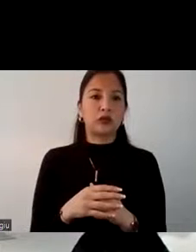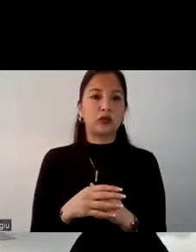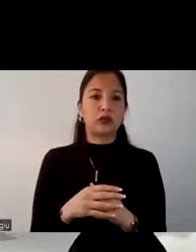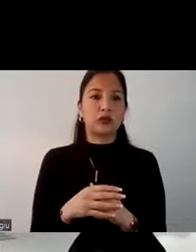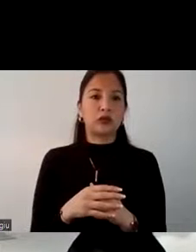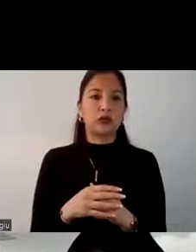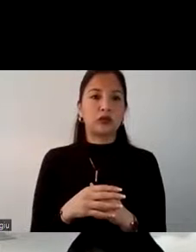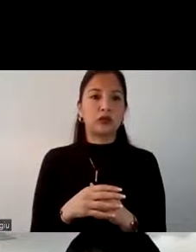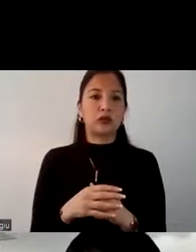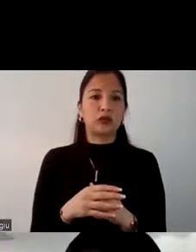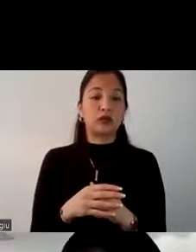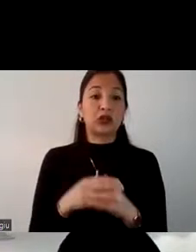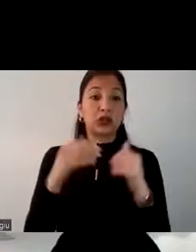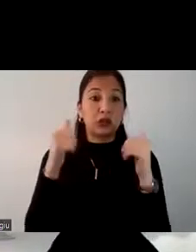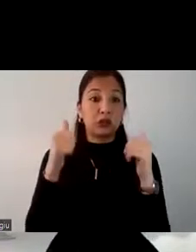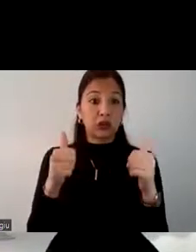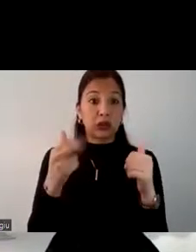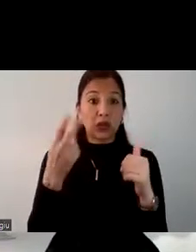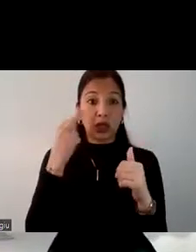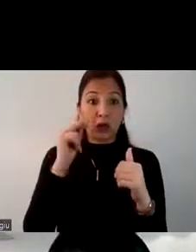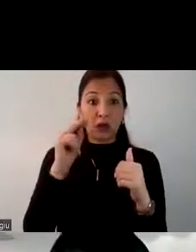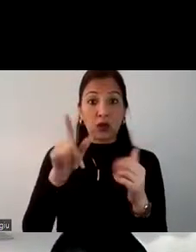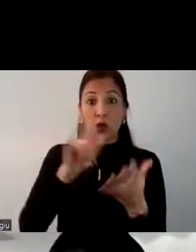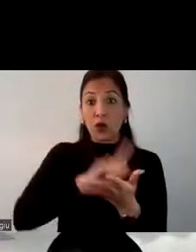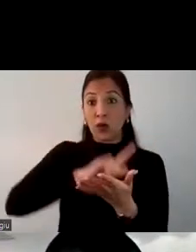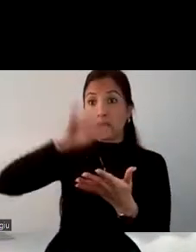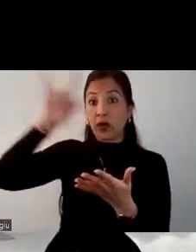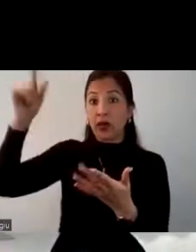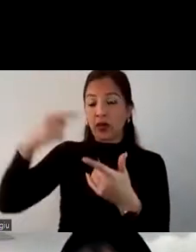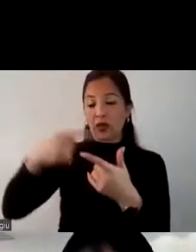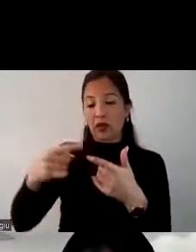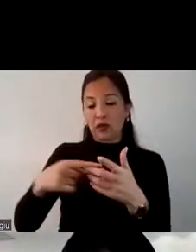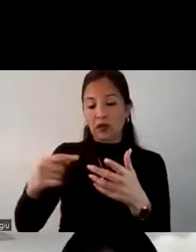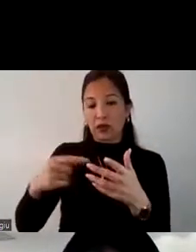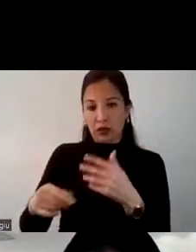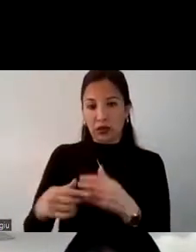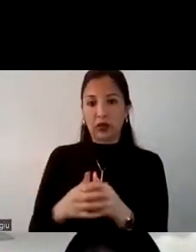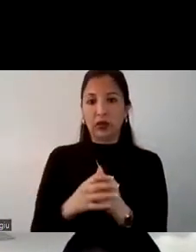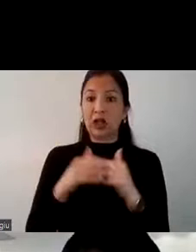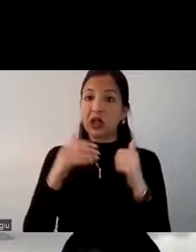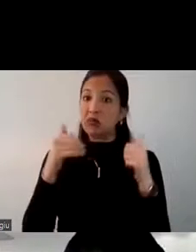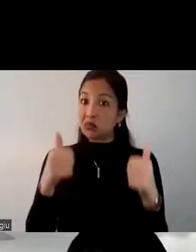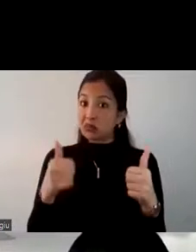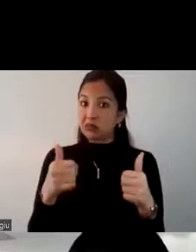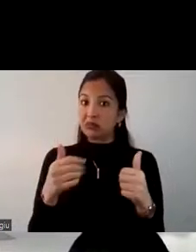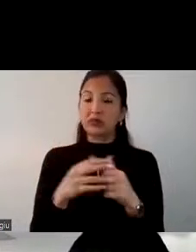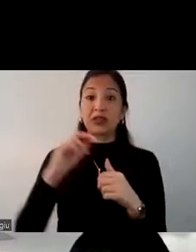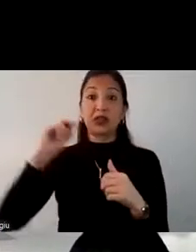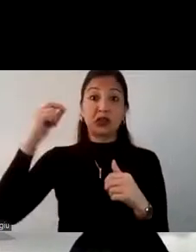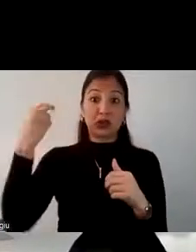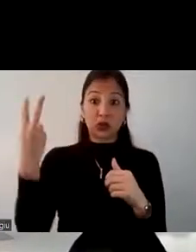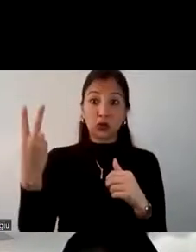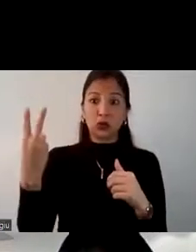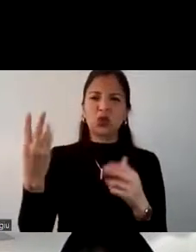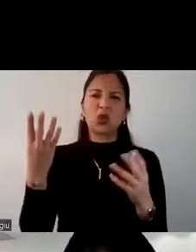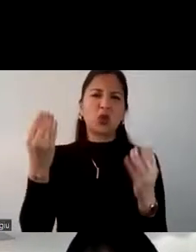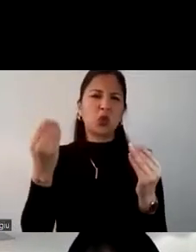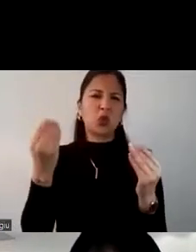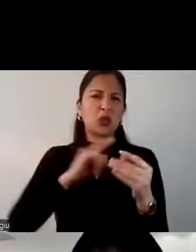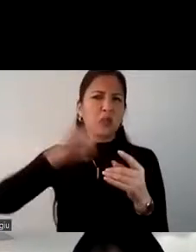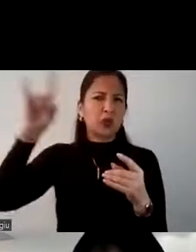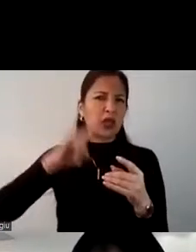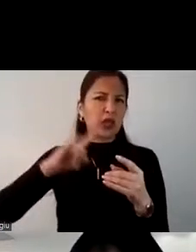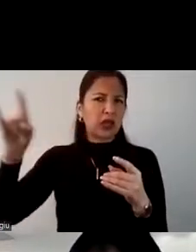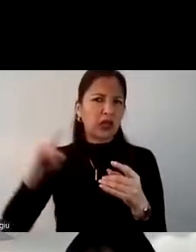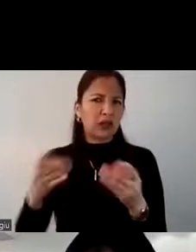Ahora, si bien es cierto, ya vimos que viajan al exterior. Primer buen indicio. Segundo, tenemos que ver qué tan viajeros son ellos. Y por ello